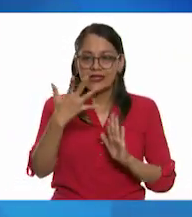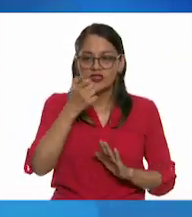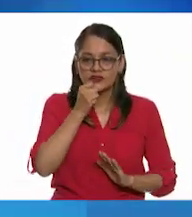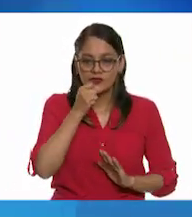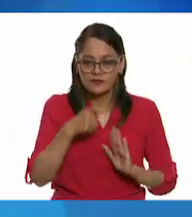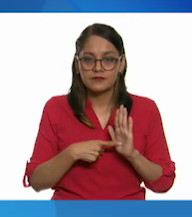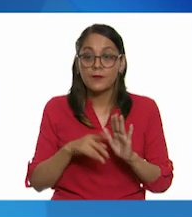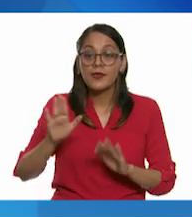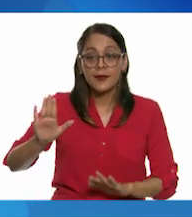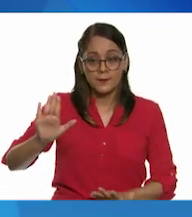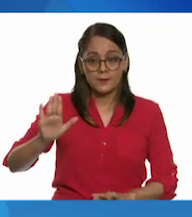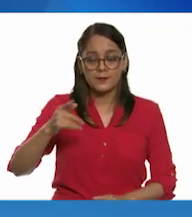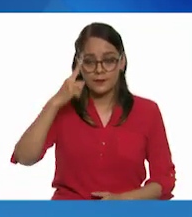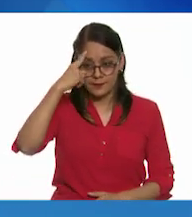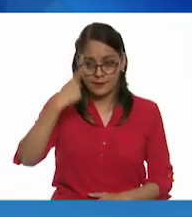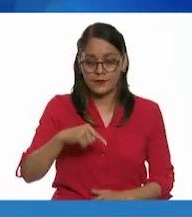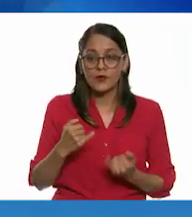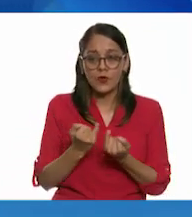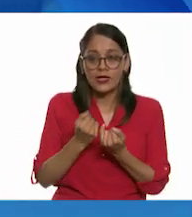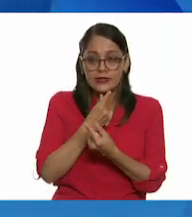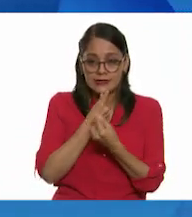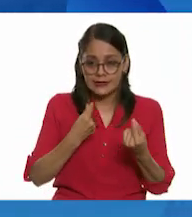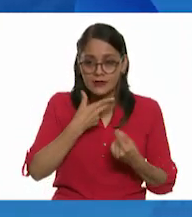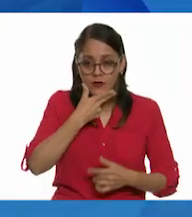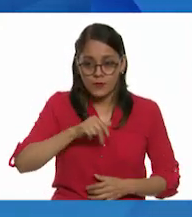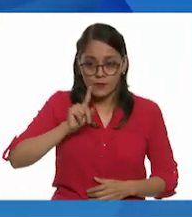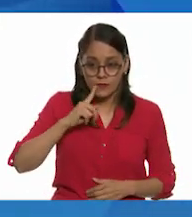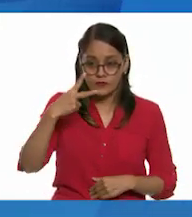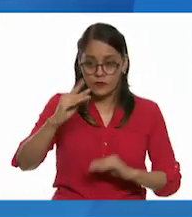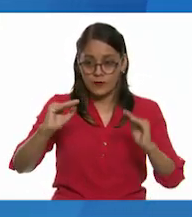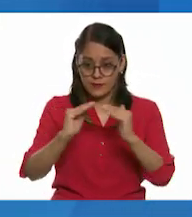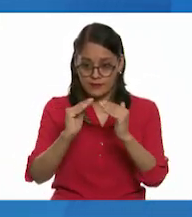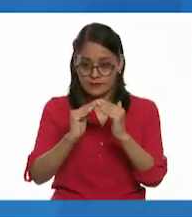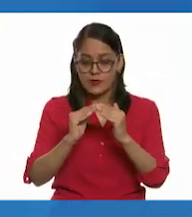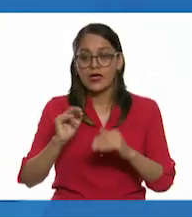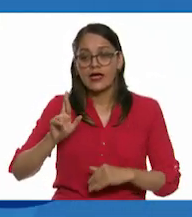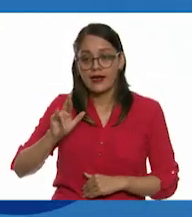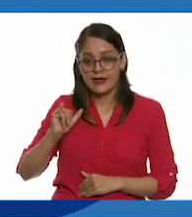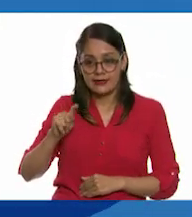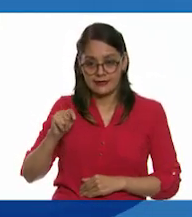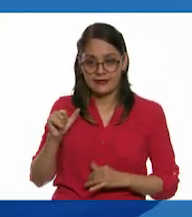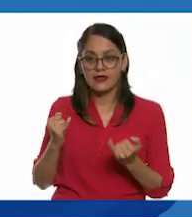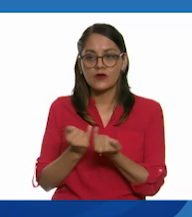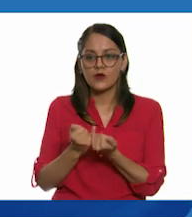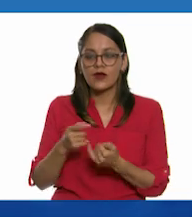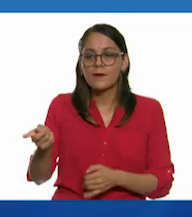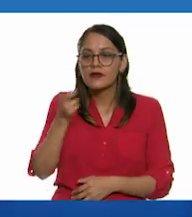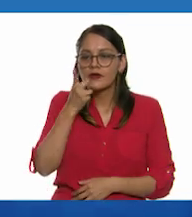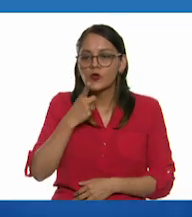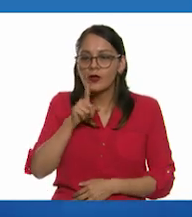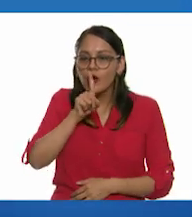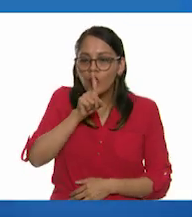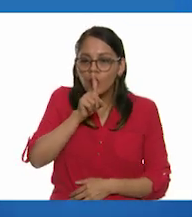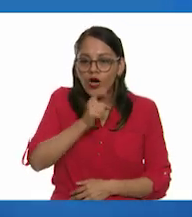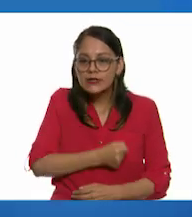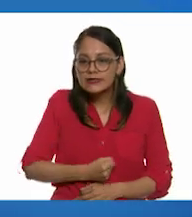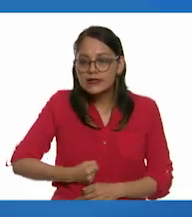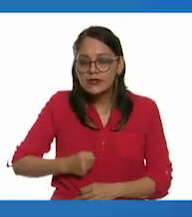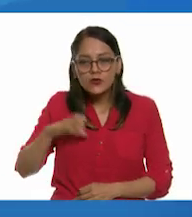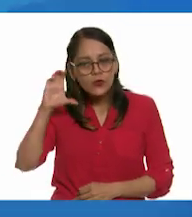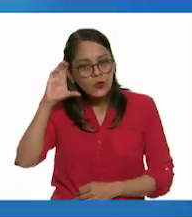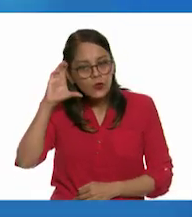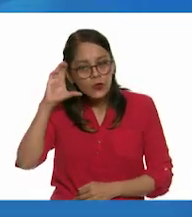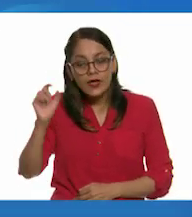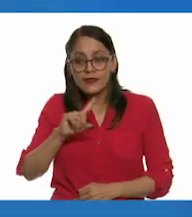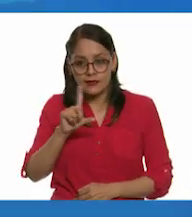a hacer una cosa. A ver. Para darle gusto tanto a las niñas y a los niños allá en casa como a Rita, que me lo diga en secreto y yo al final les voy a decir